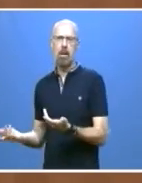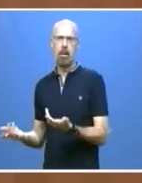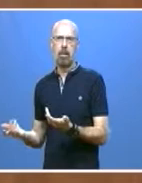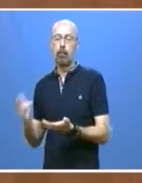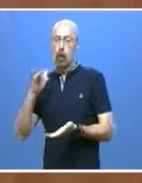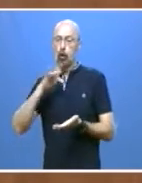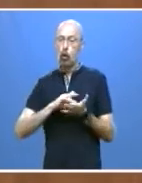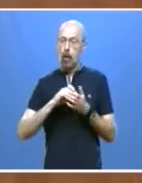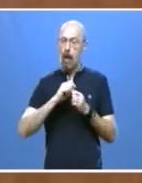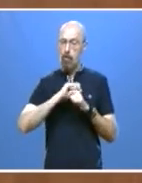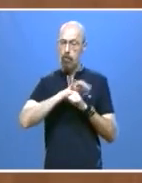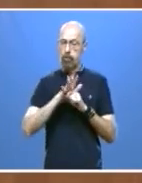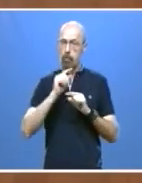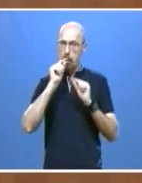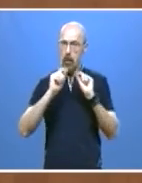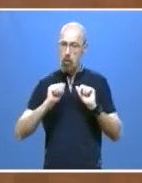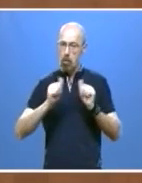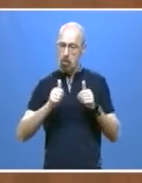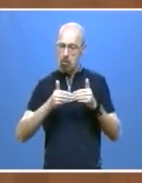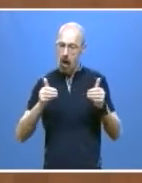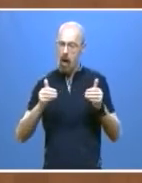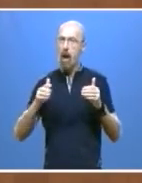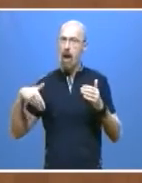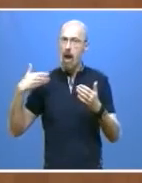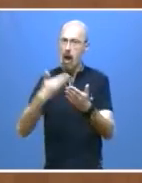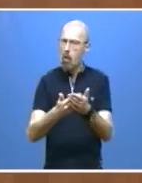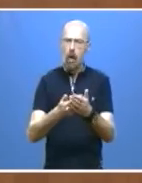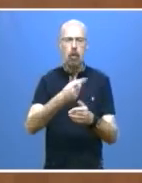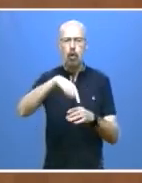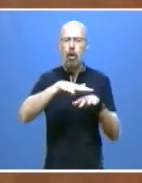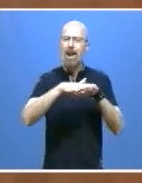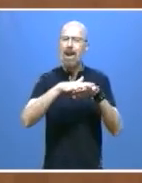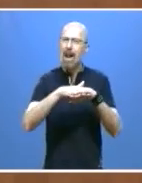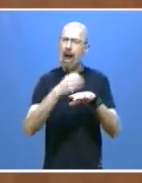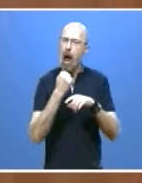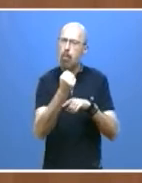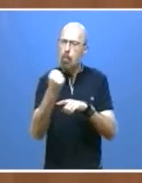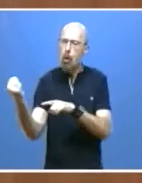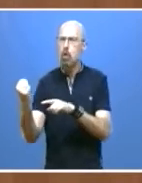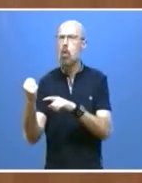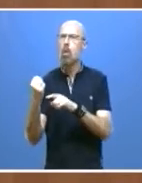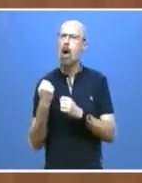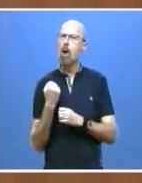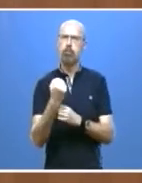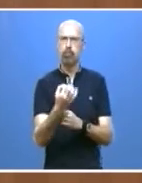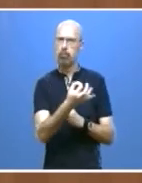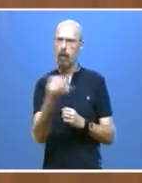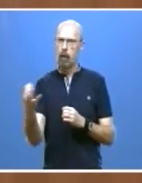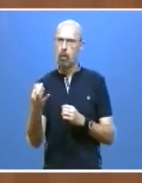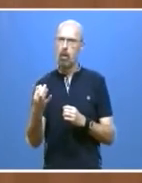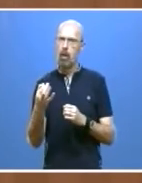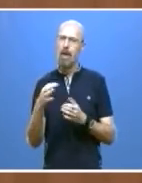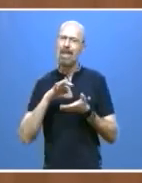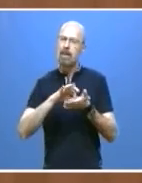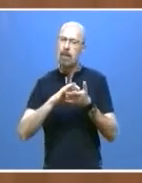hicimos fue fortalecer la red de protección y ahora vamos a seguir ampliando las prestaciones sociales. Que